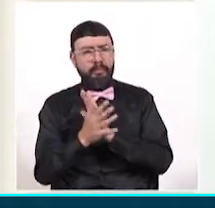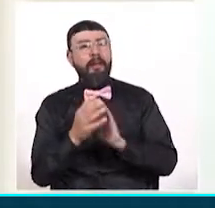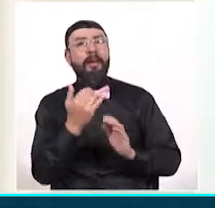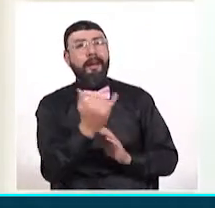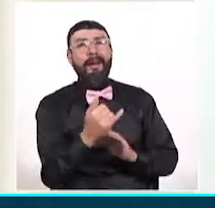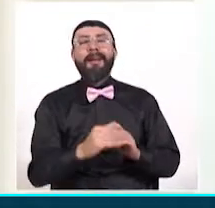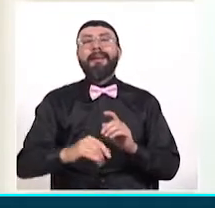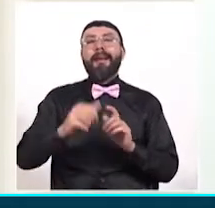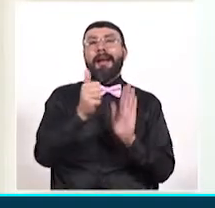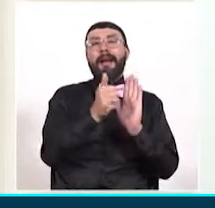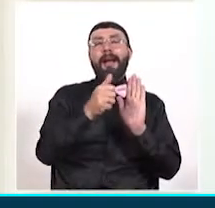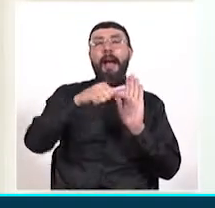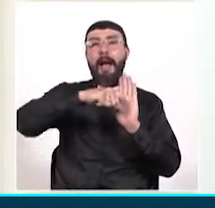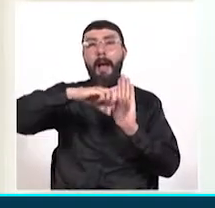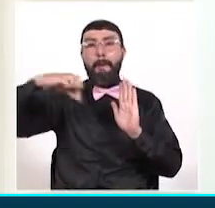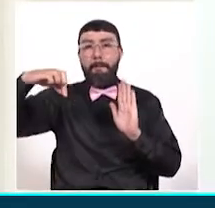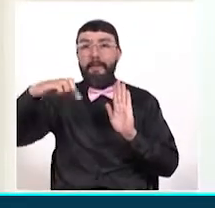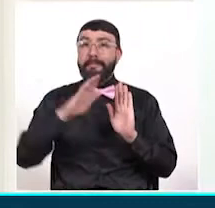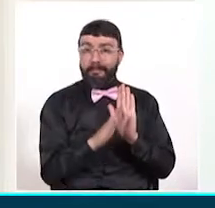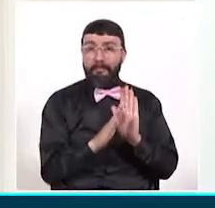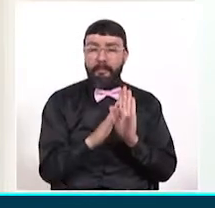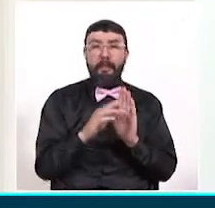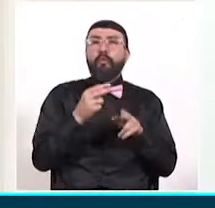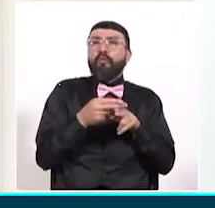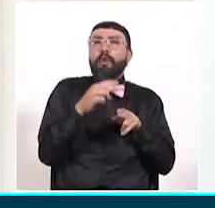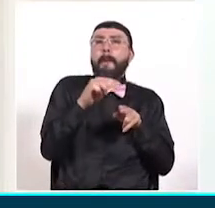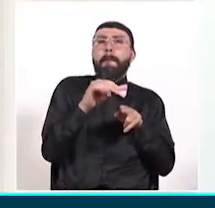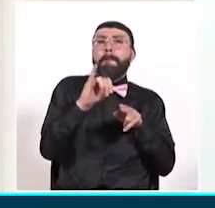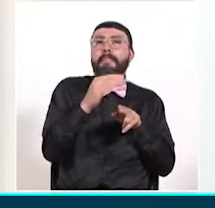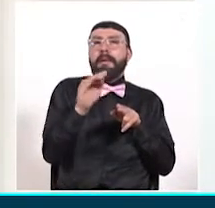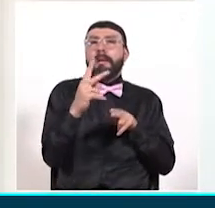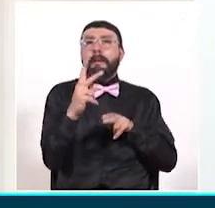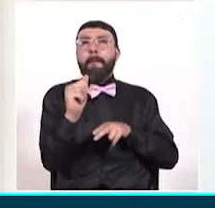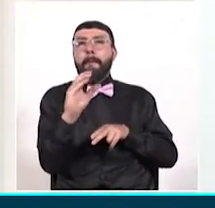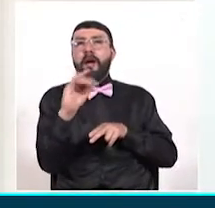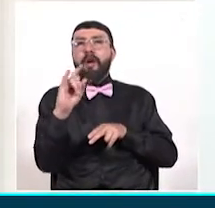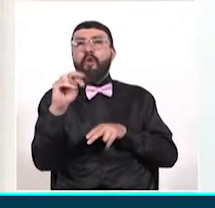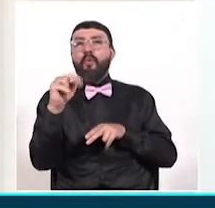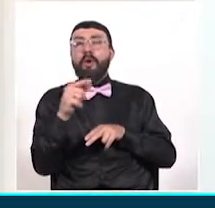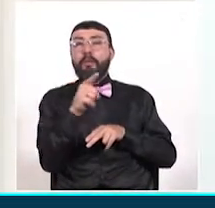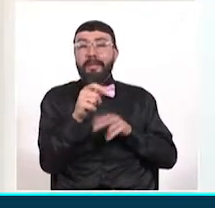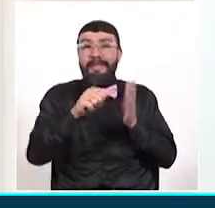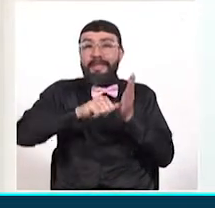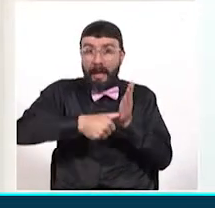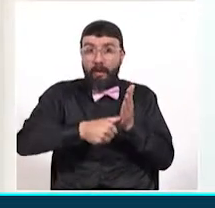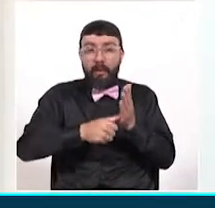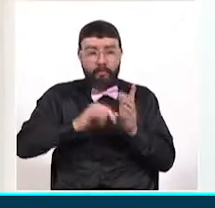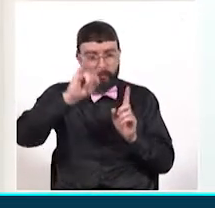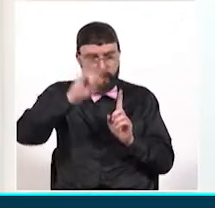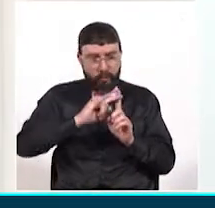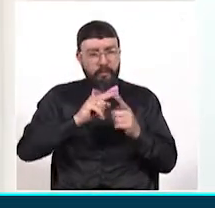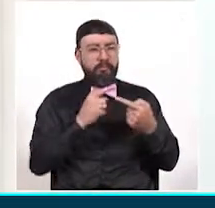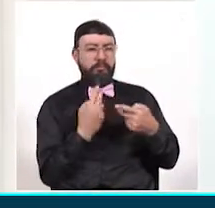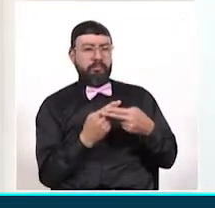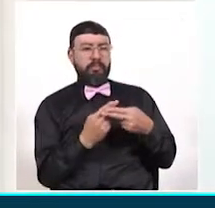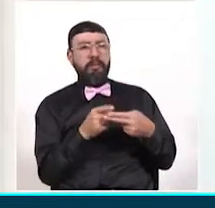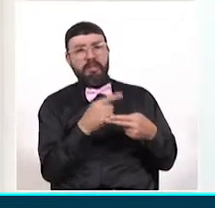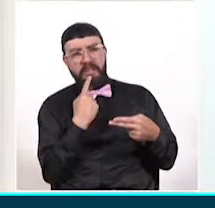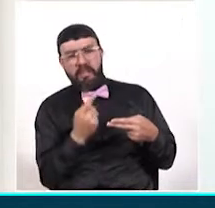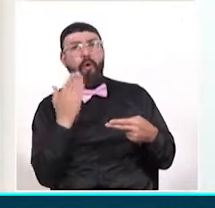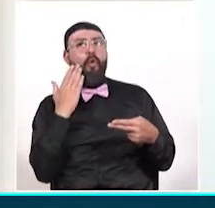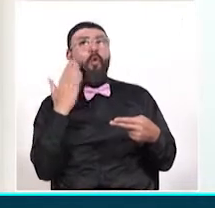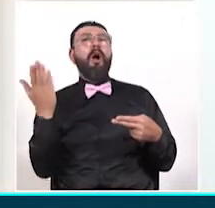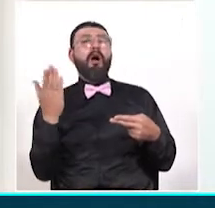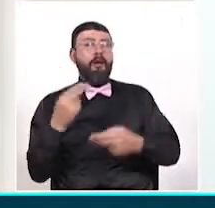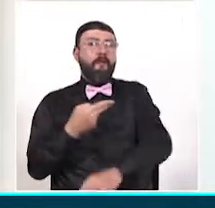la aplicación digital Mi Vacuna para que todos ustedes, los televidentes de Telecafe Noticias, puedan ingresar con su número de cédula, sus datos generales y allí podrán